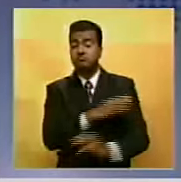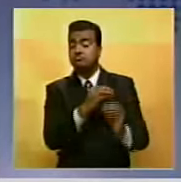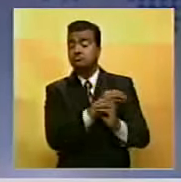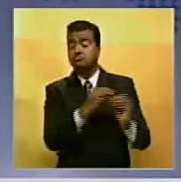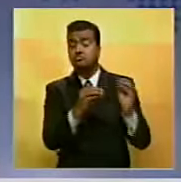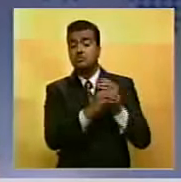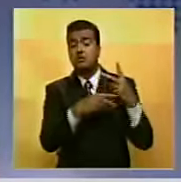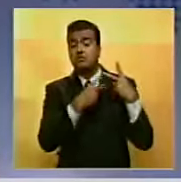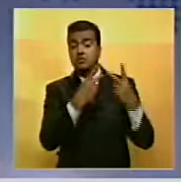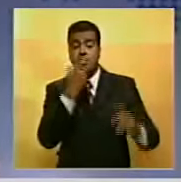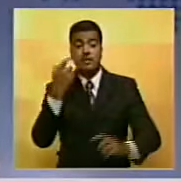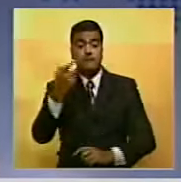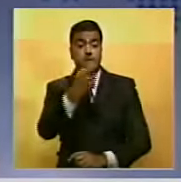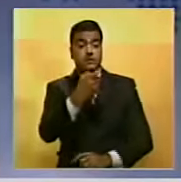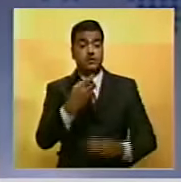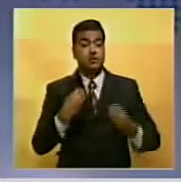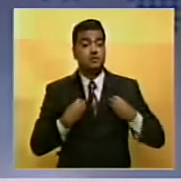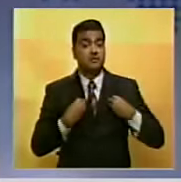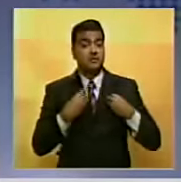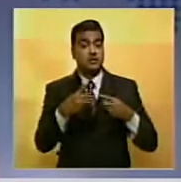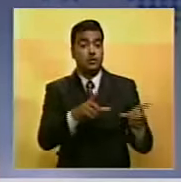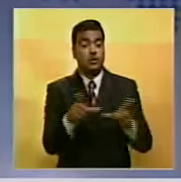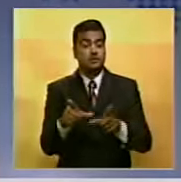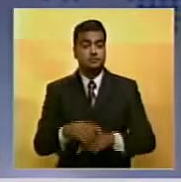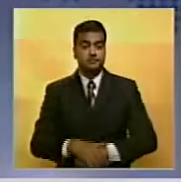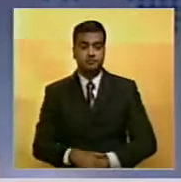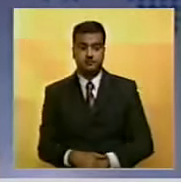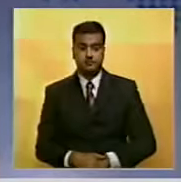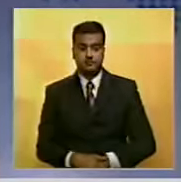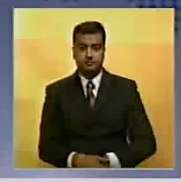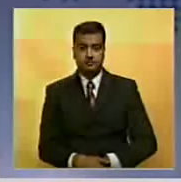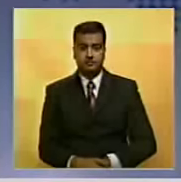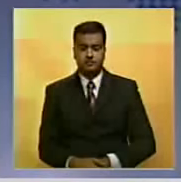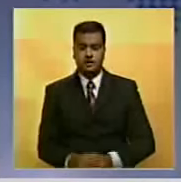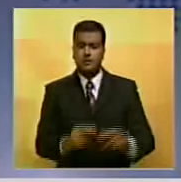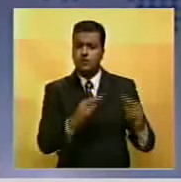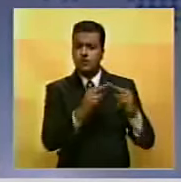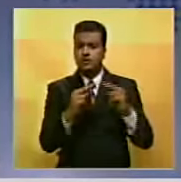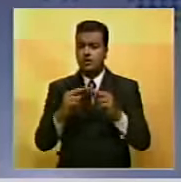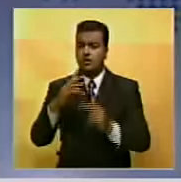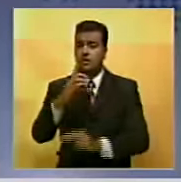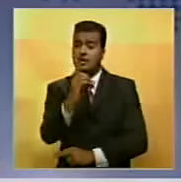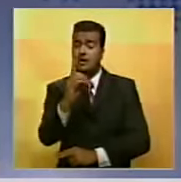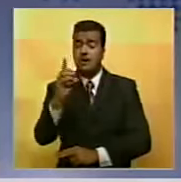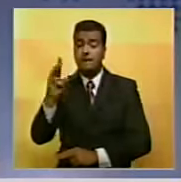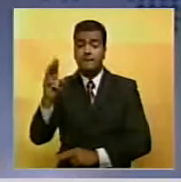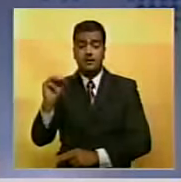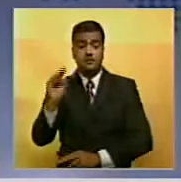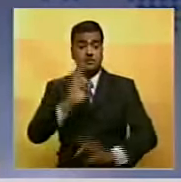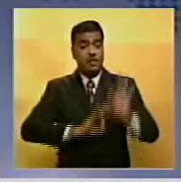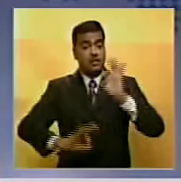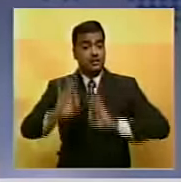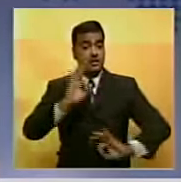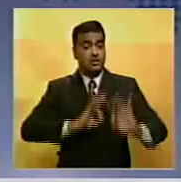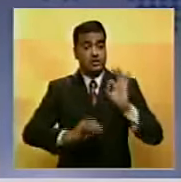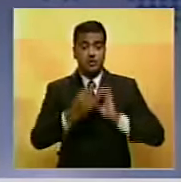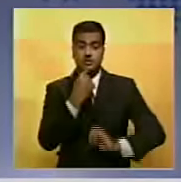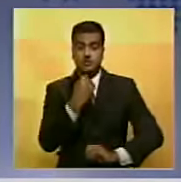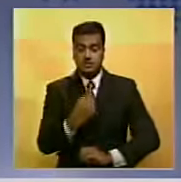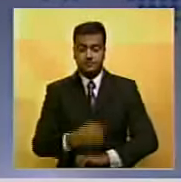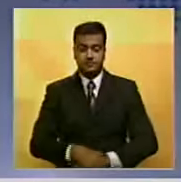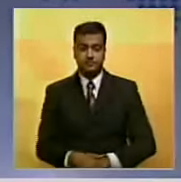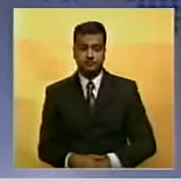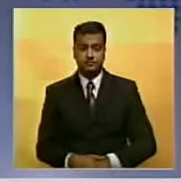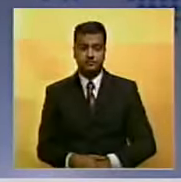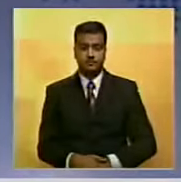voluntad popular de los habitantes de esa entidad. Hacemos un contacto con Diana Martínez, quien desde el Teatro Principal nos trae los detalles.